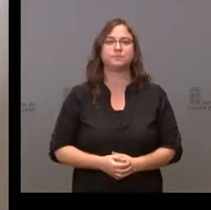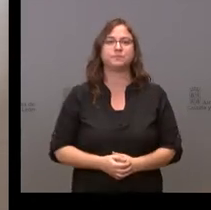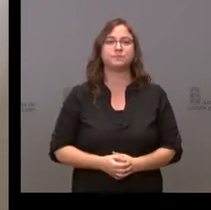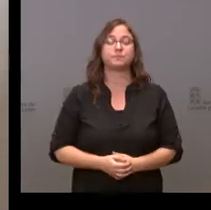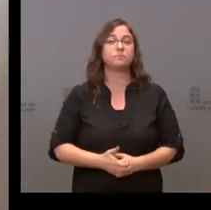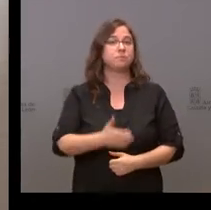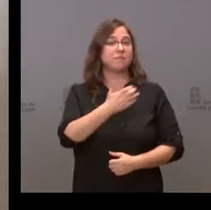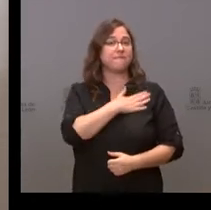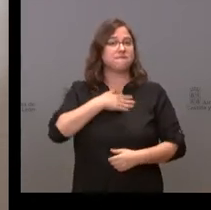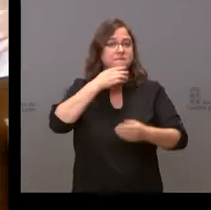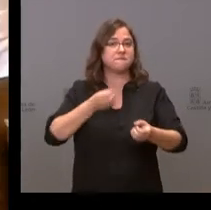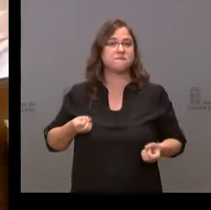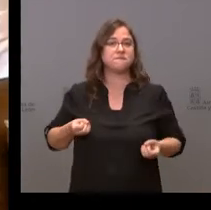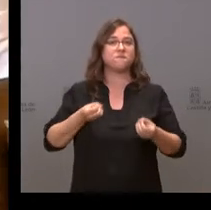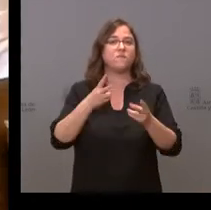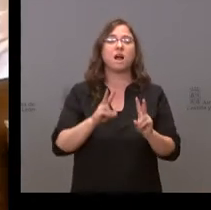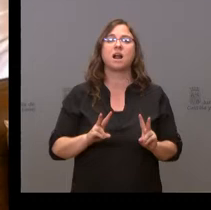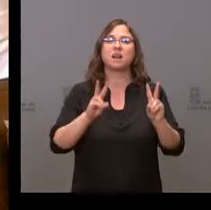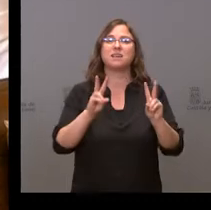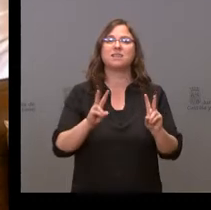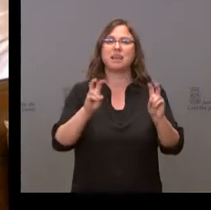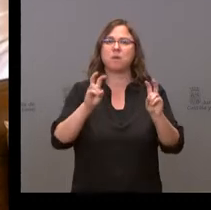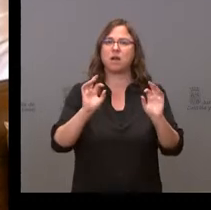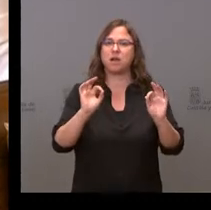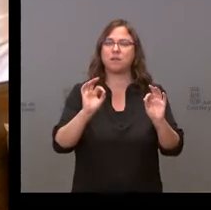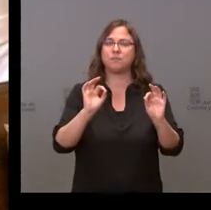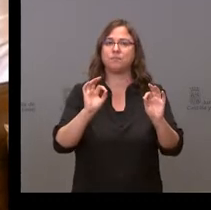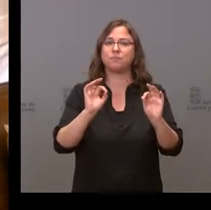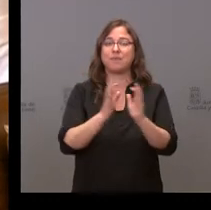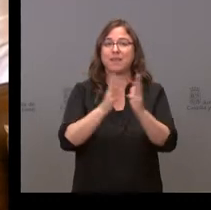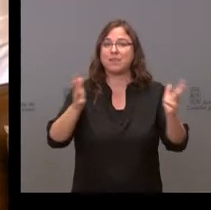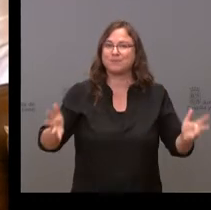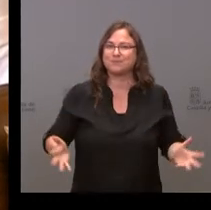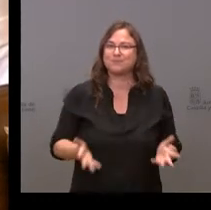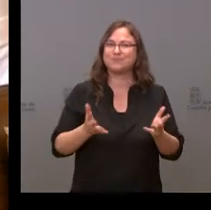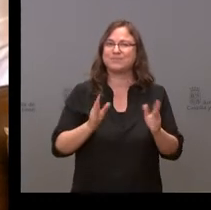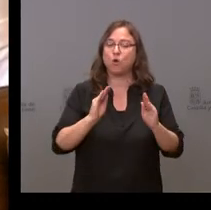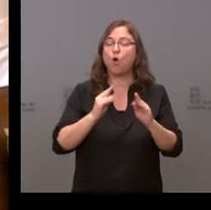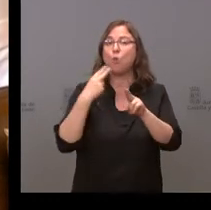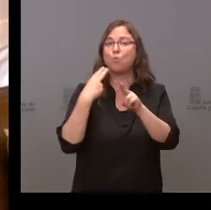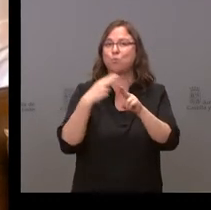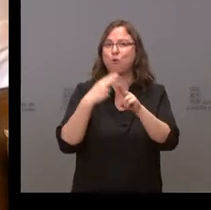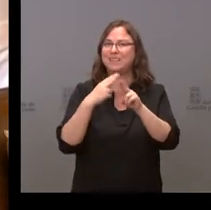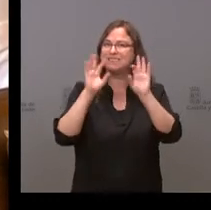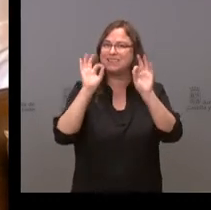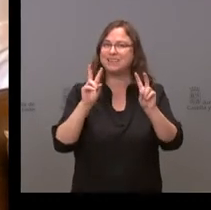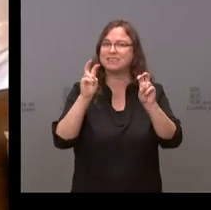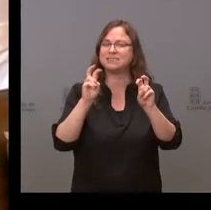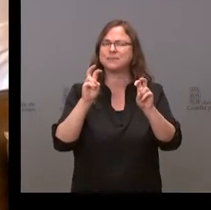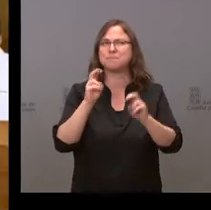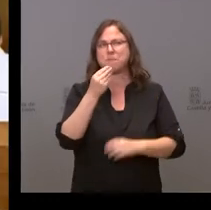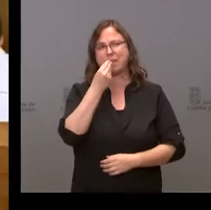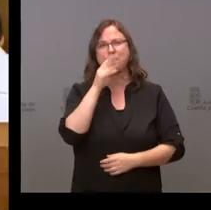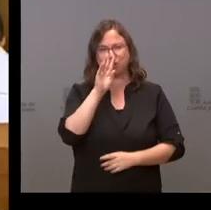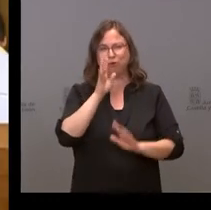Sí decir, respecto del impulso de las políticas sobre la… o mejor dicho,